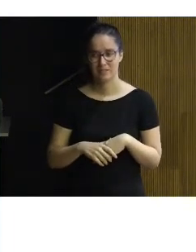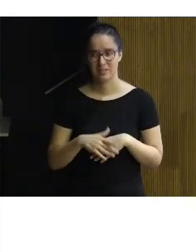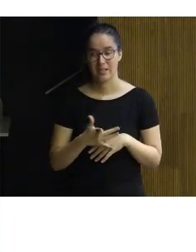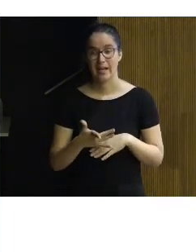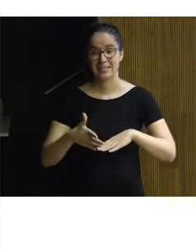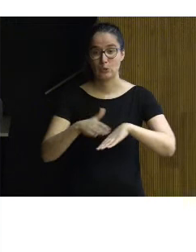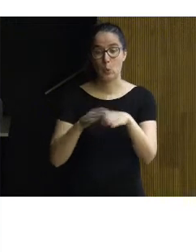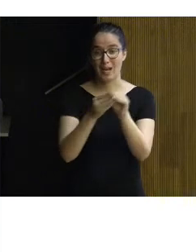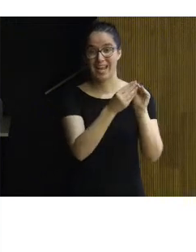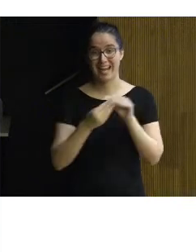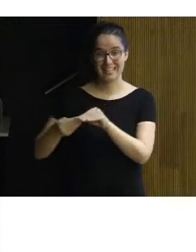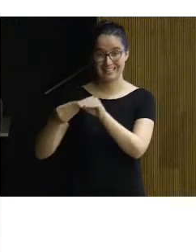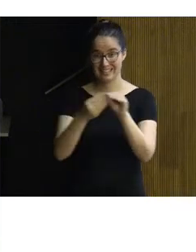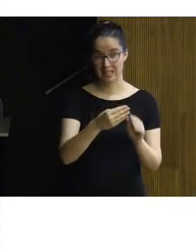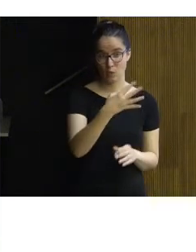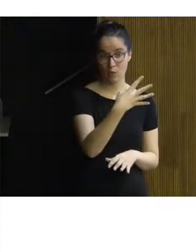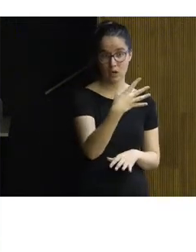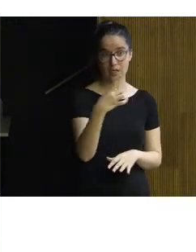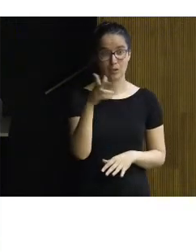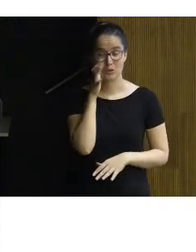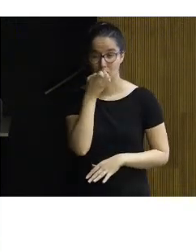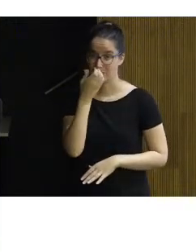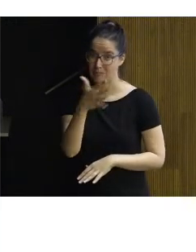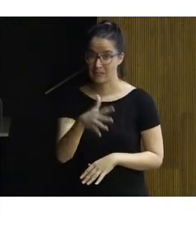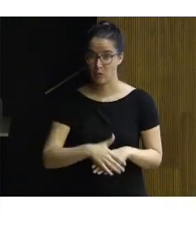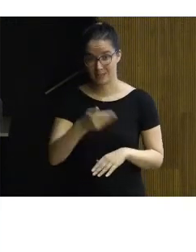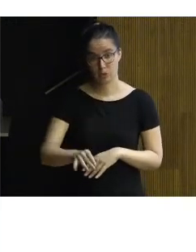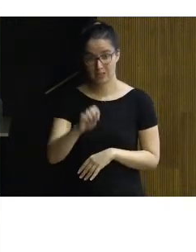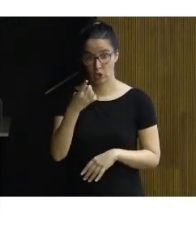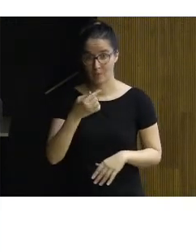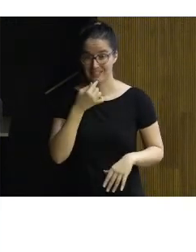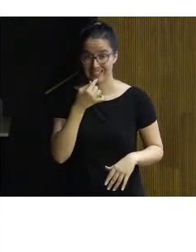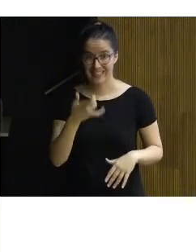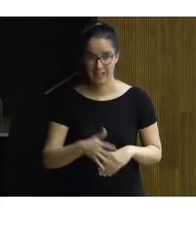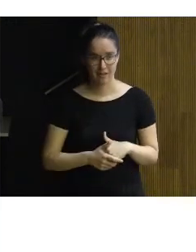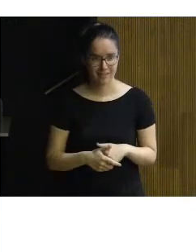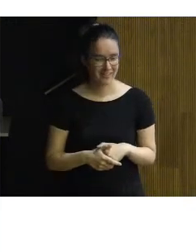estándar, es el 41... ¿No me estáis oyendo? Es lo más importante que tenía que decir.